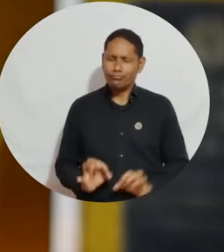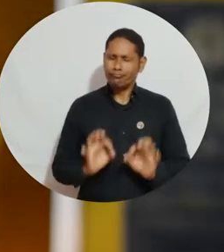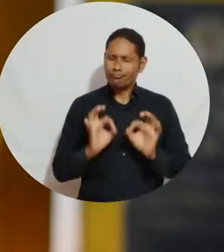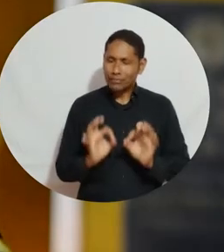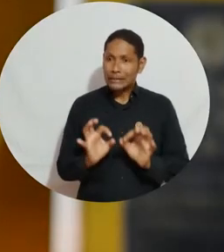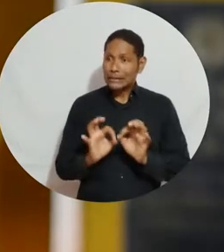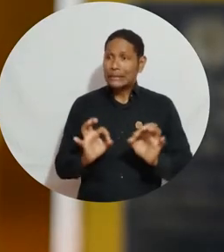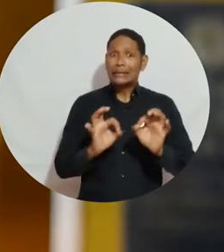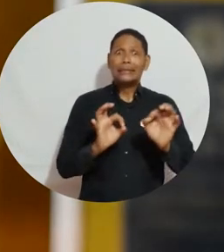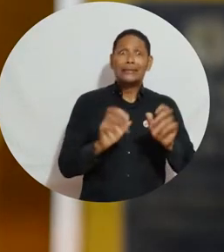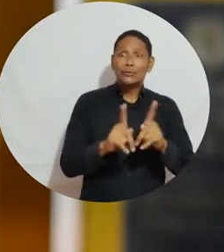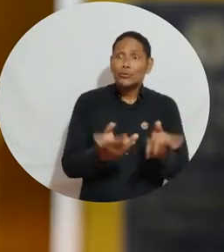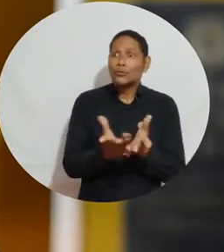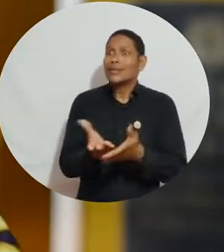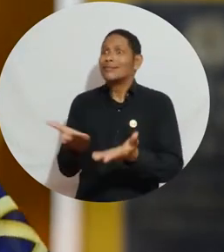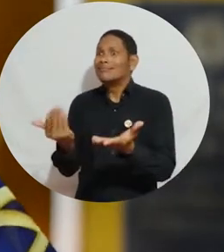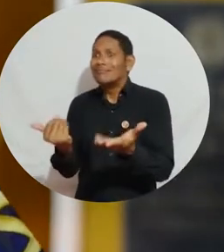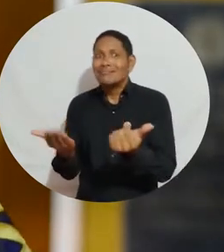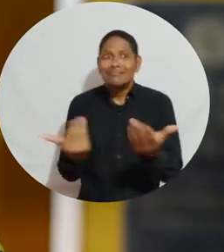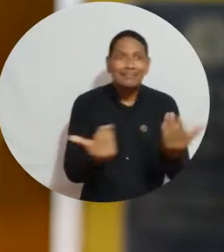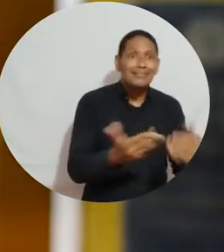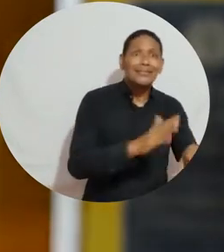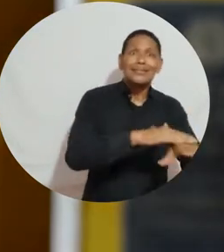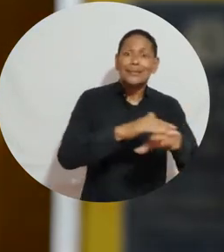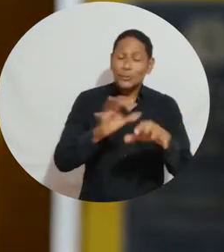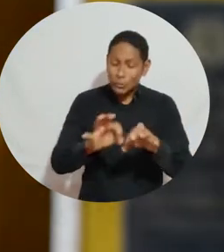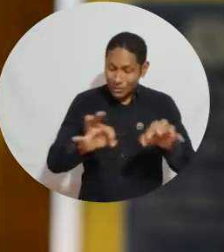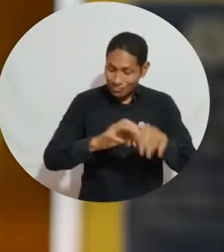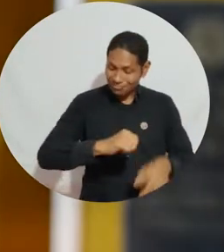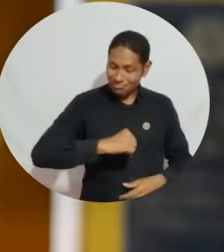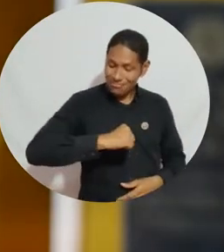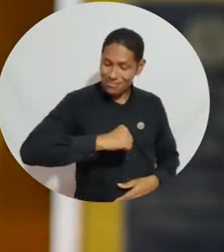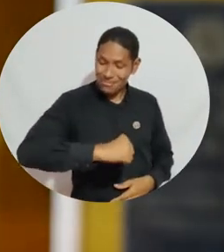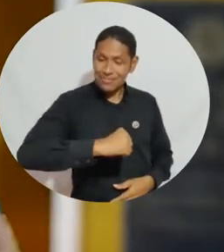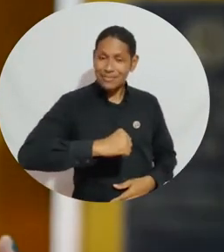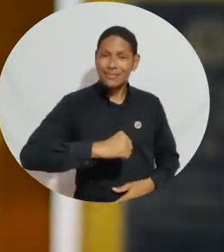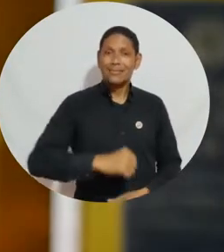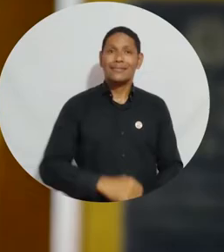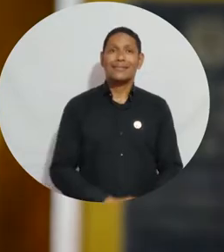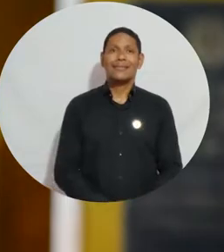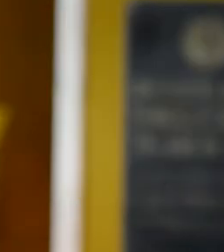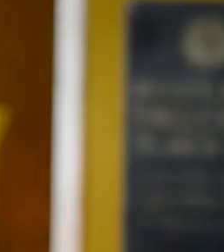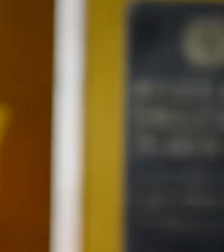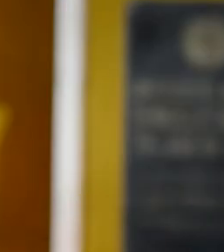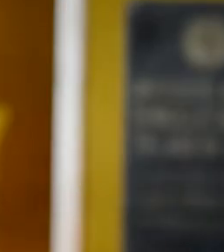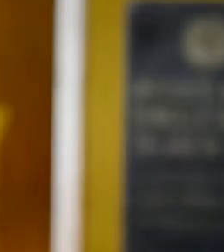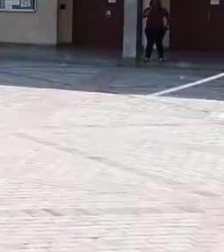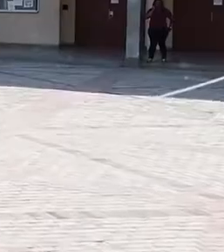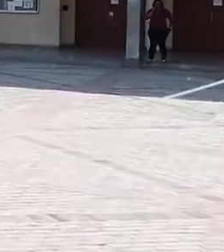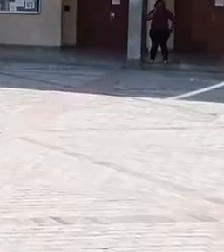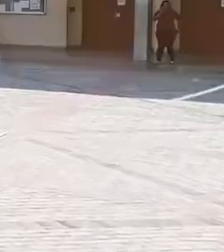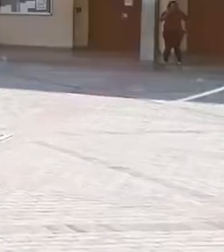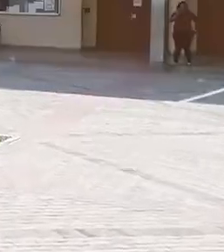cometido, que era precisamente enamorar a los estudiantes de la profesión del derecho.